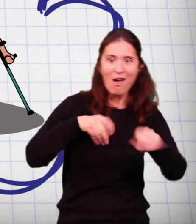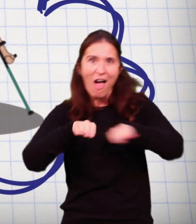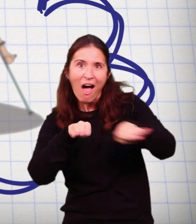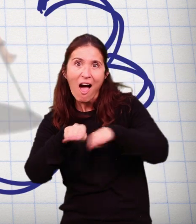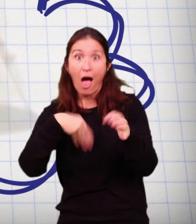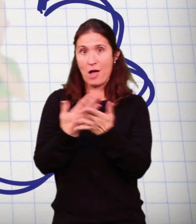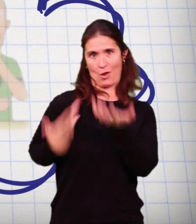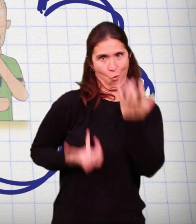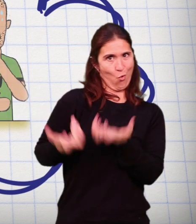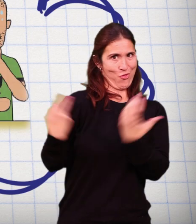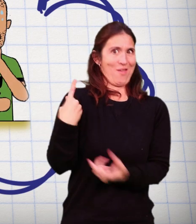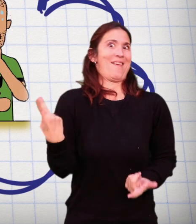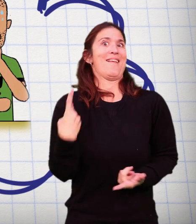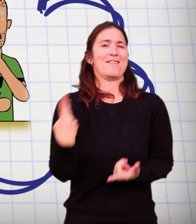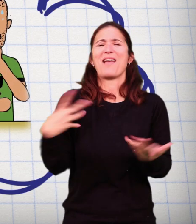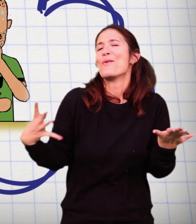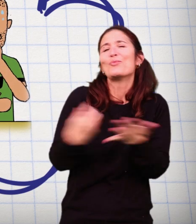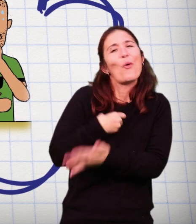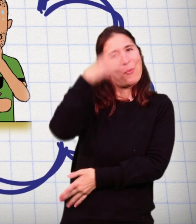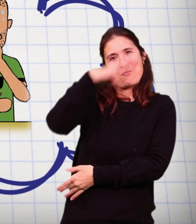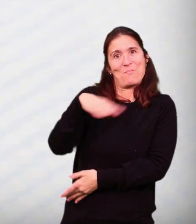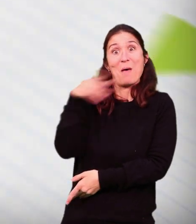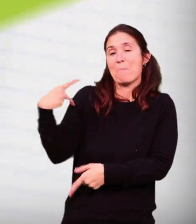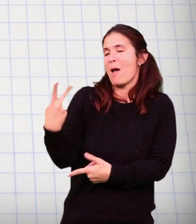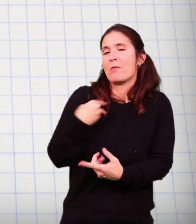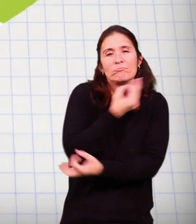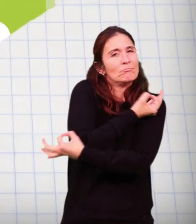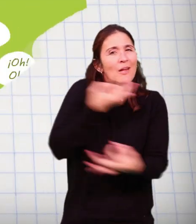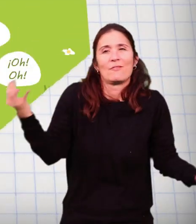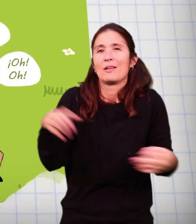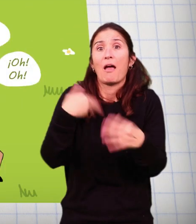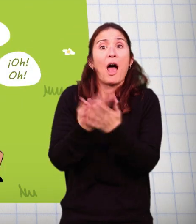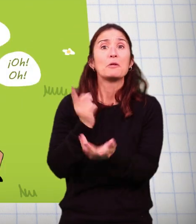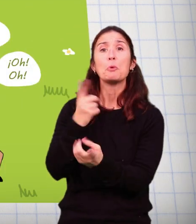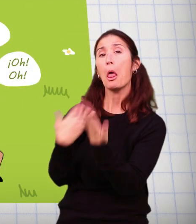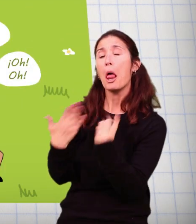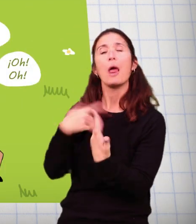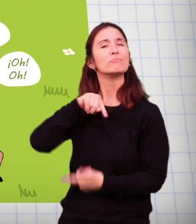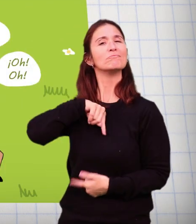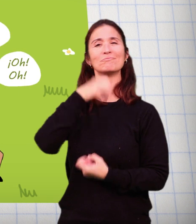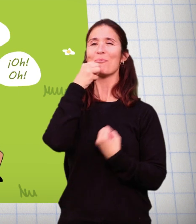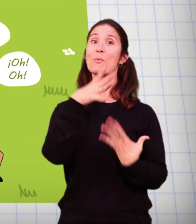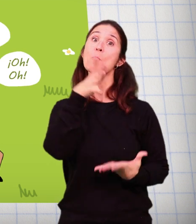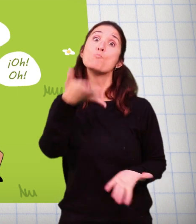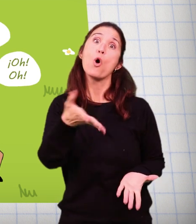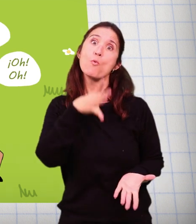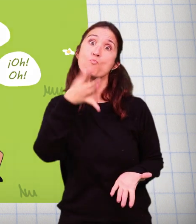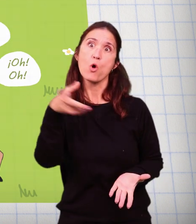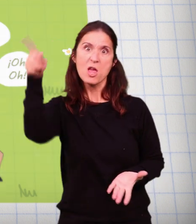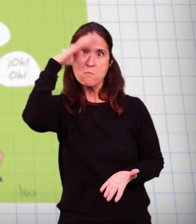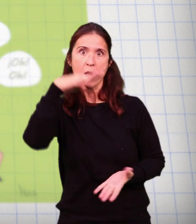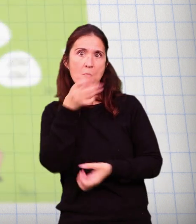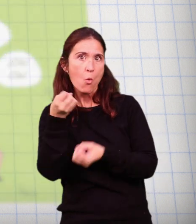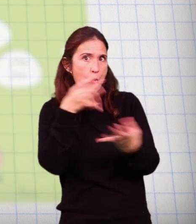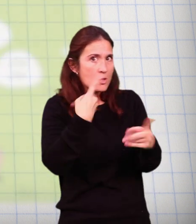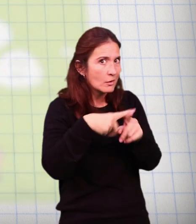sobre ruedas, hasta cocinar habichuelas. Todo con su papá es genial e incluso simplemente hablar. Y es que su papá le ha